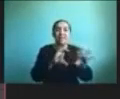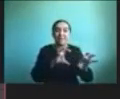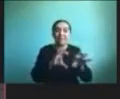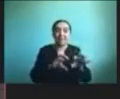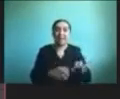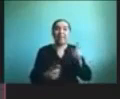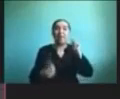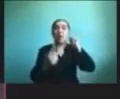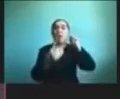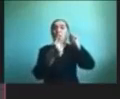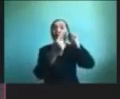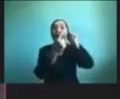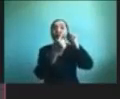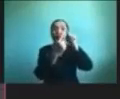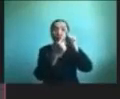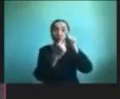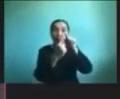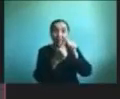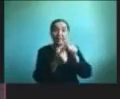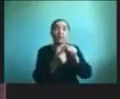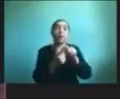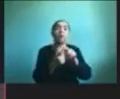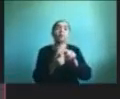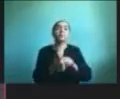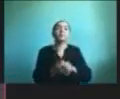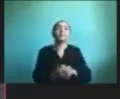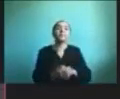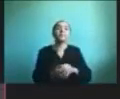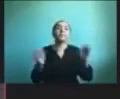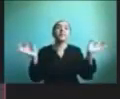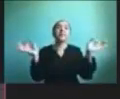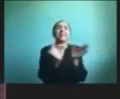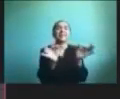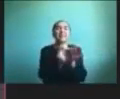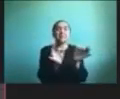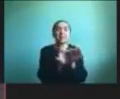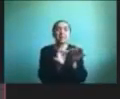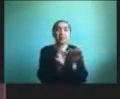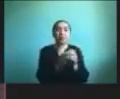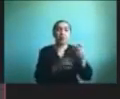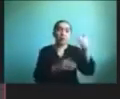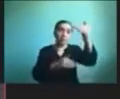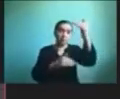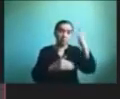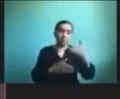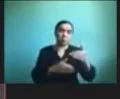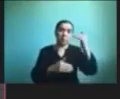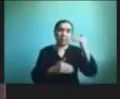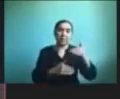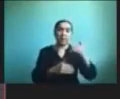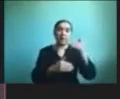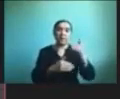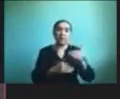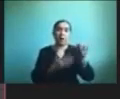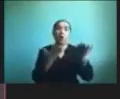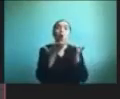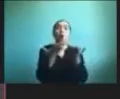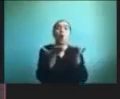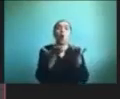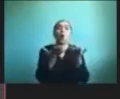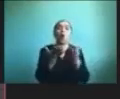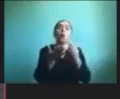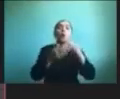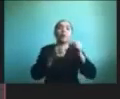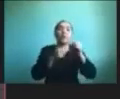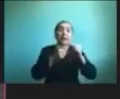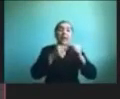objetivo el sendero que se está trabajando y las instrucciones y abajito está cómo debería ir uno progresando